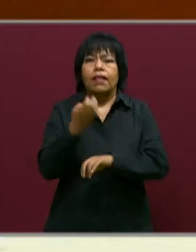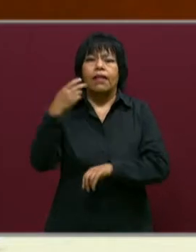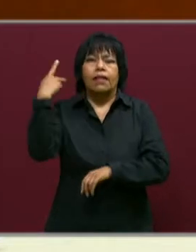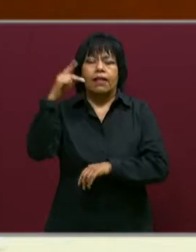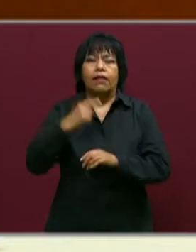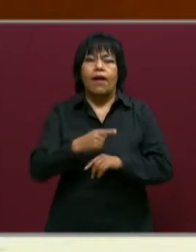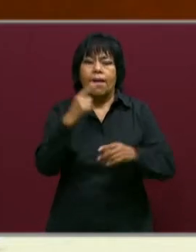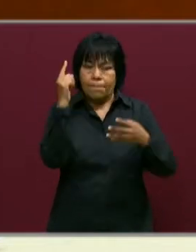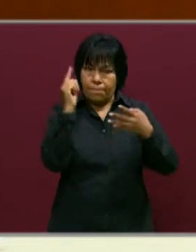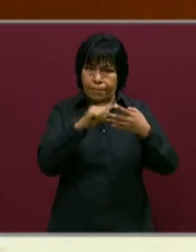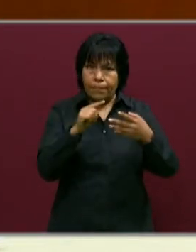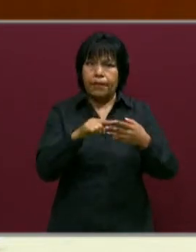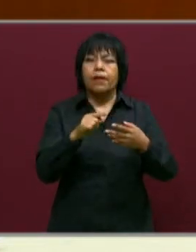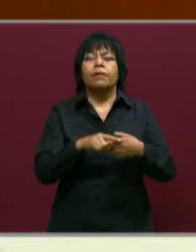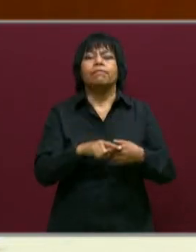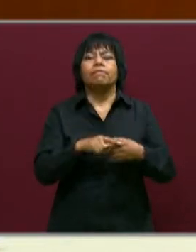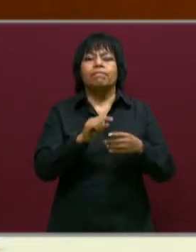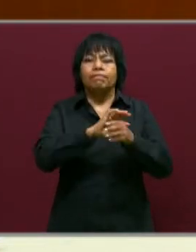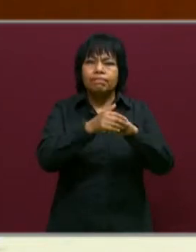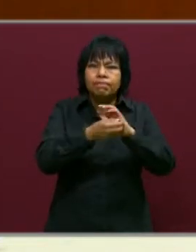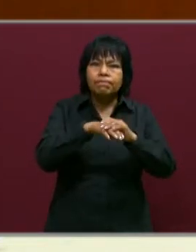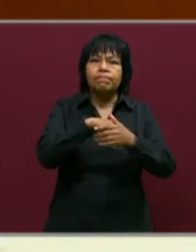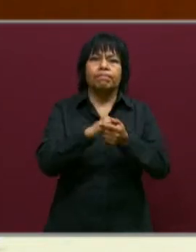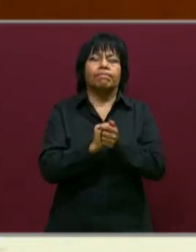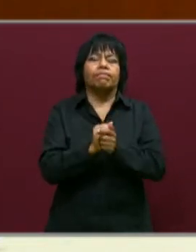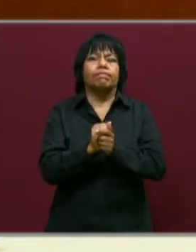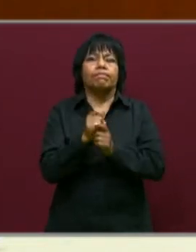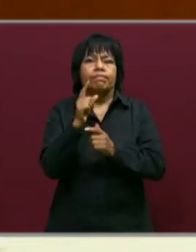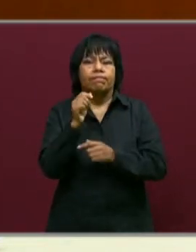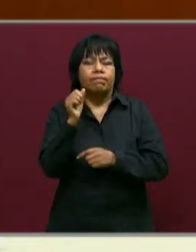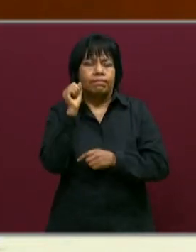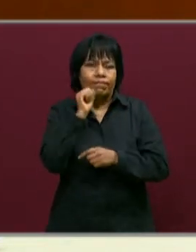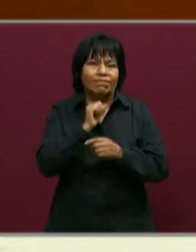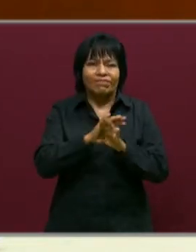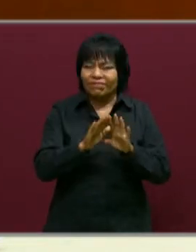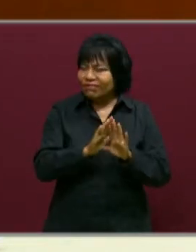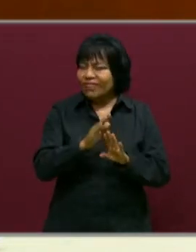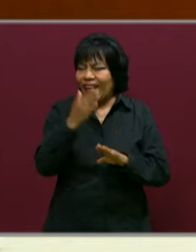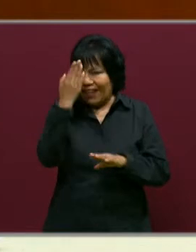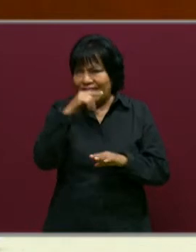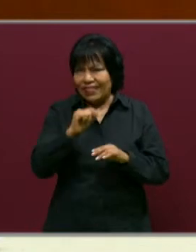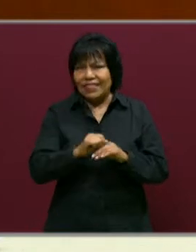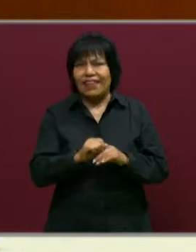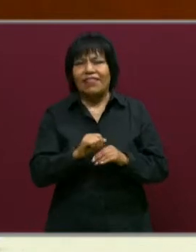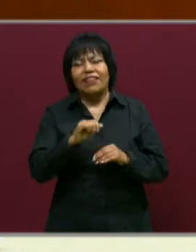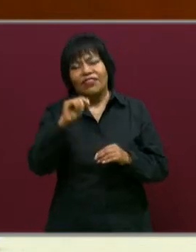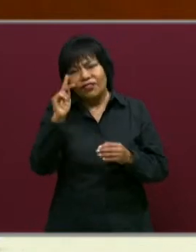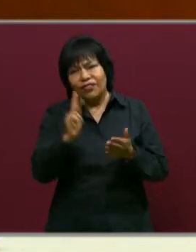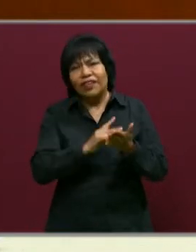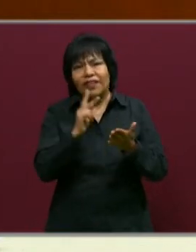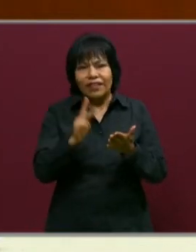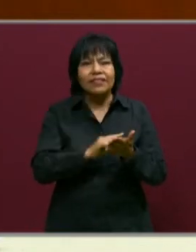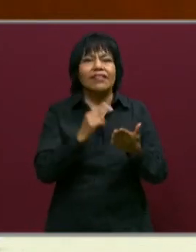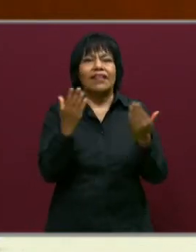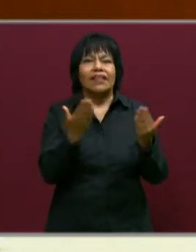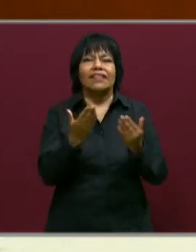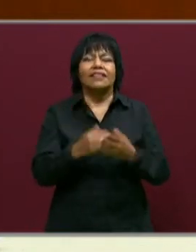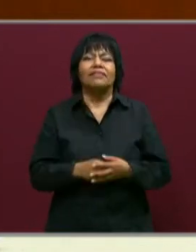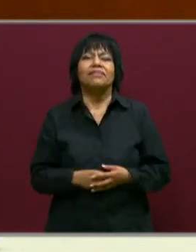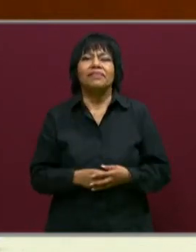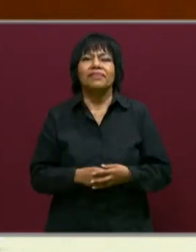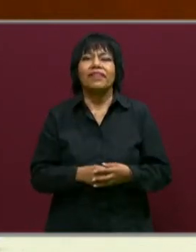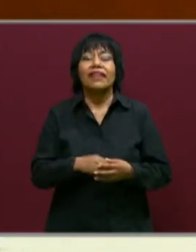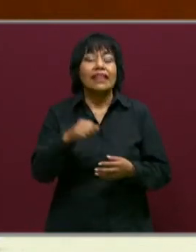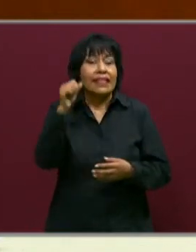primera es lavarnos las manos con agua y jabón. Seguramente ya se la saben de memoria y además la están aplicando y la están realizando.